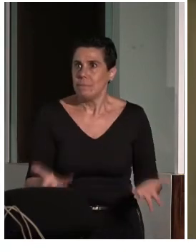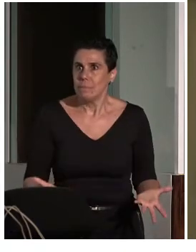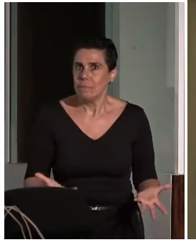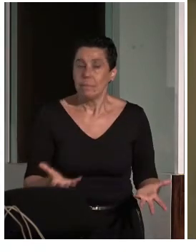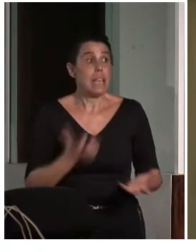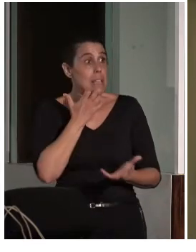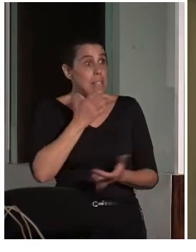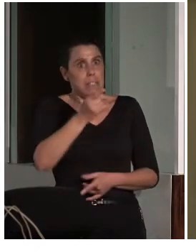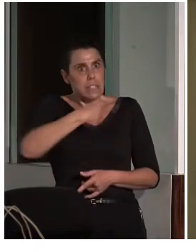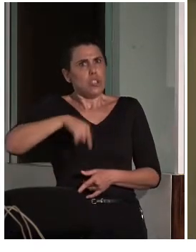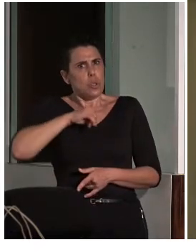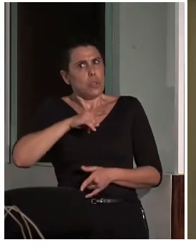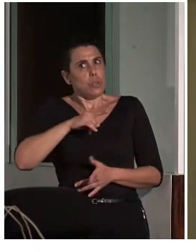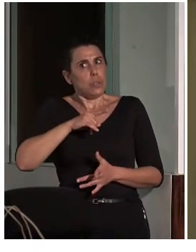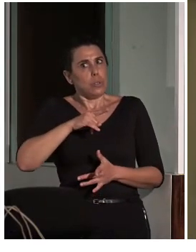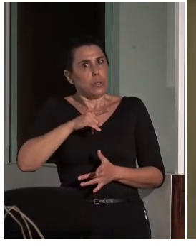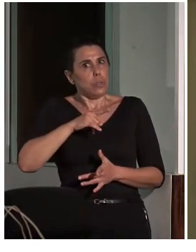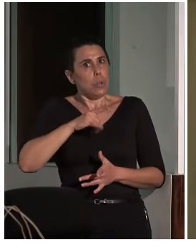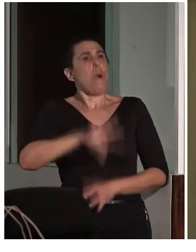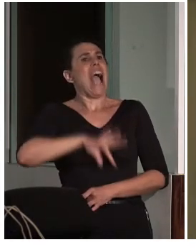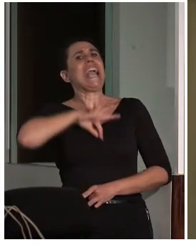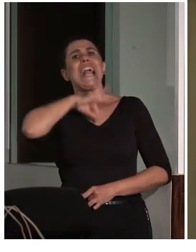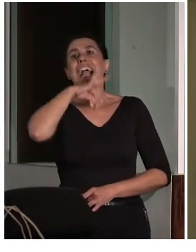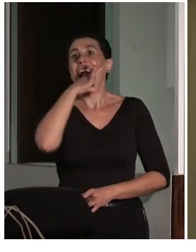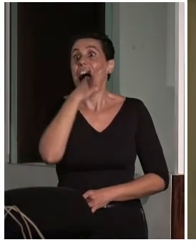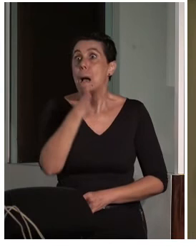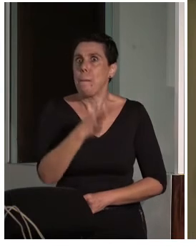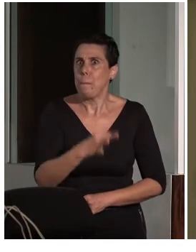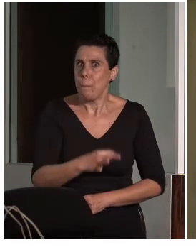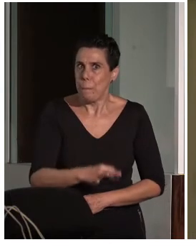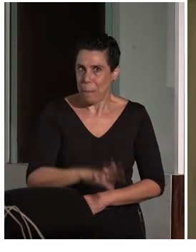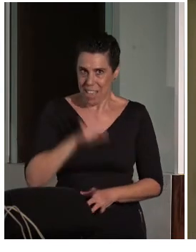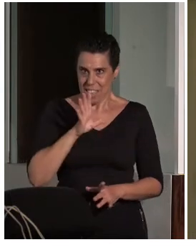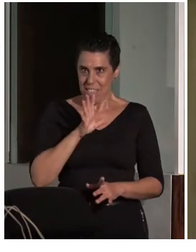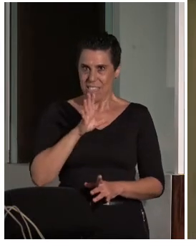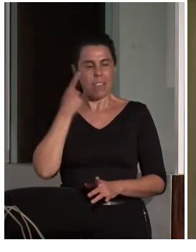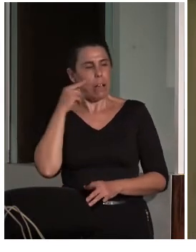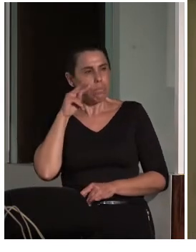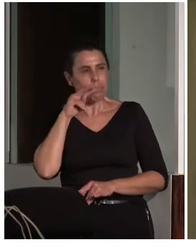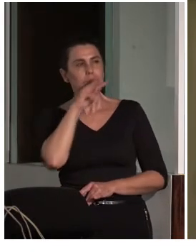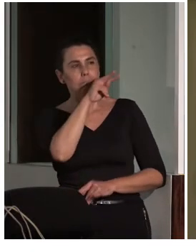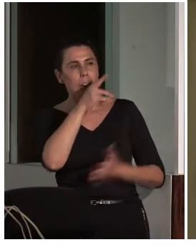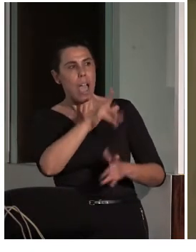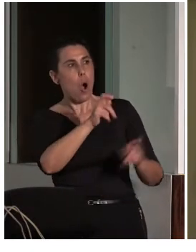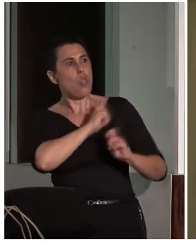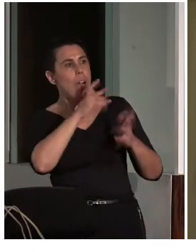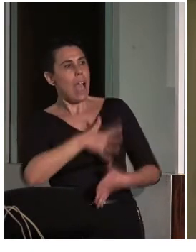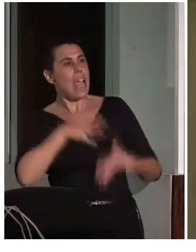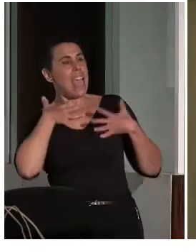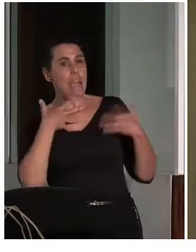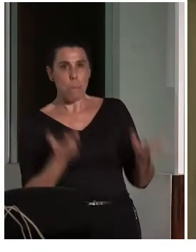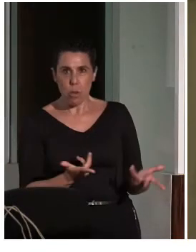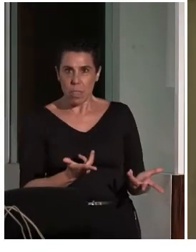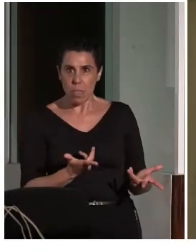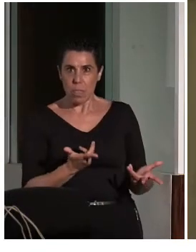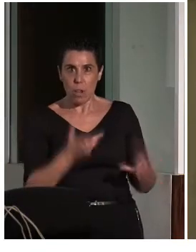de explicar y de entrar en ese mundo de las emociones expresadas a través del arte, haríamos que